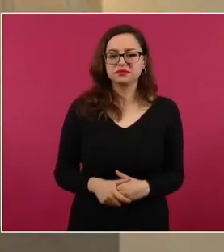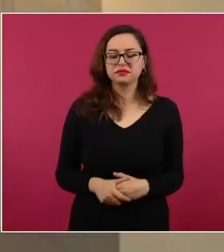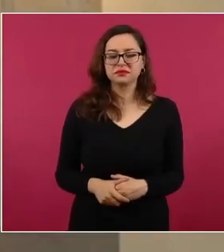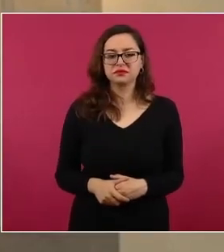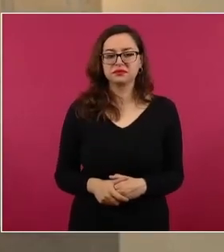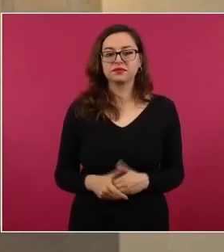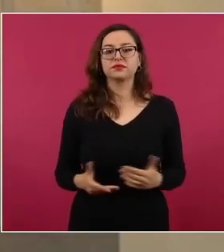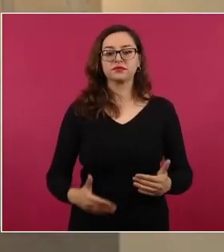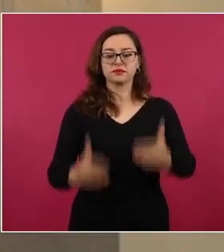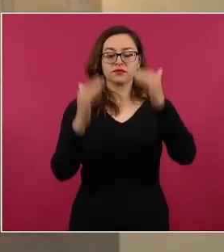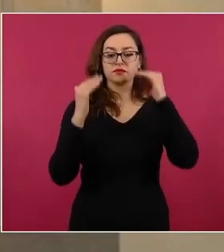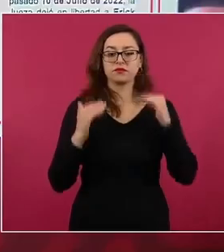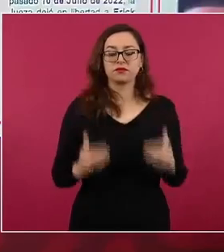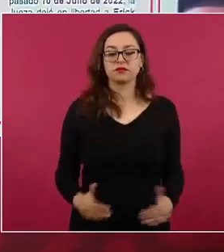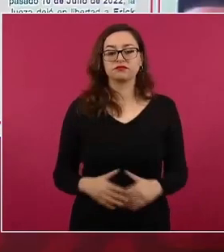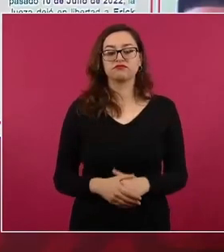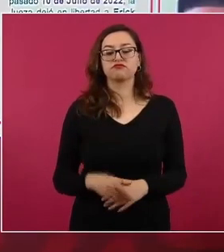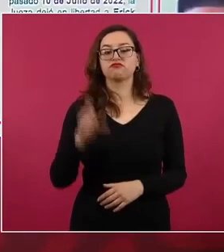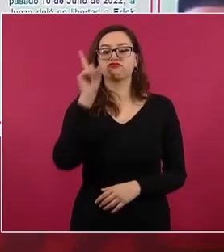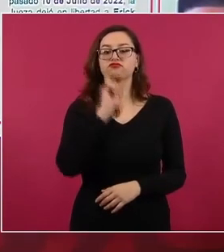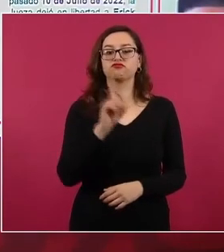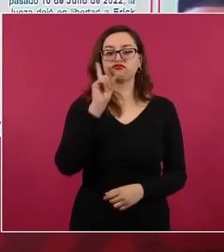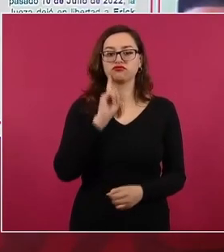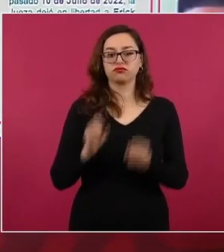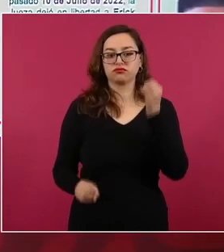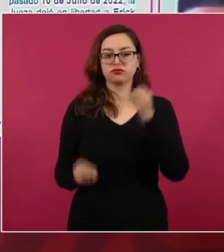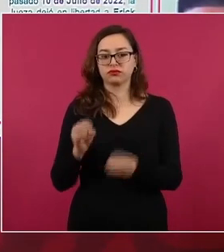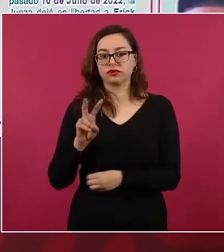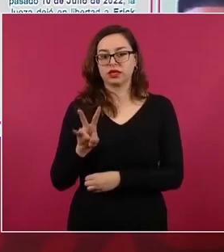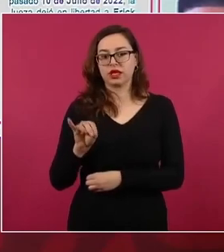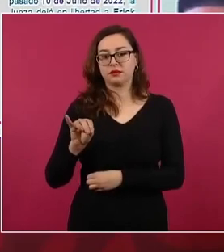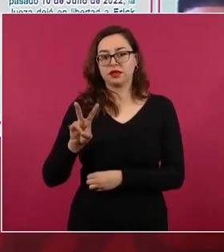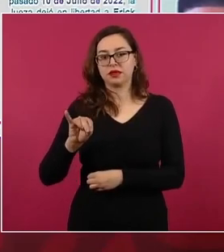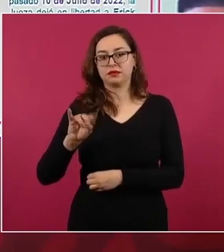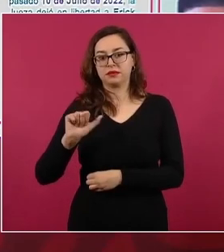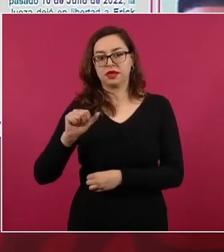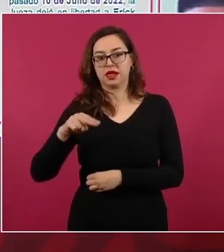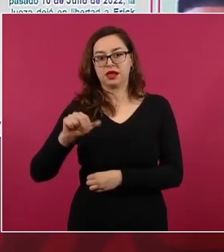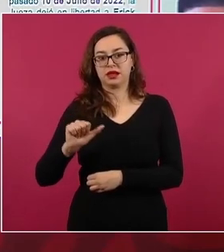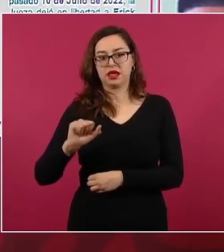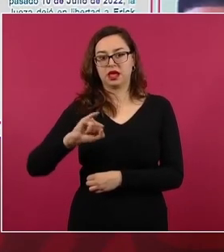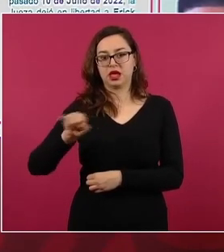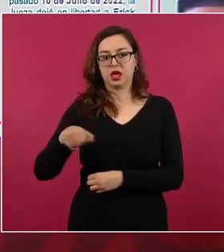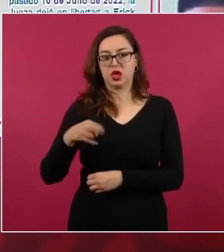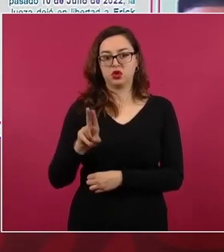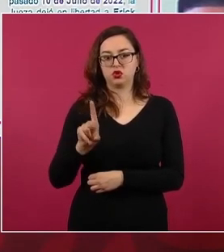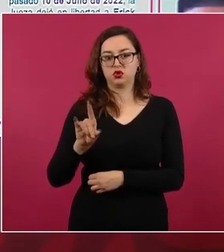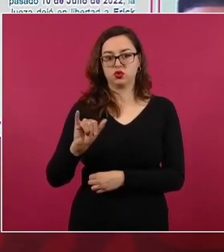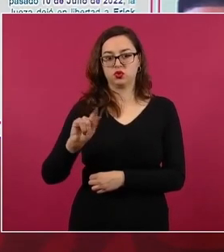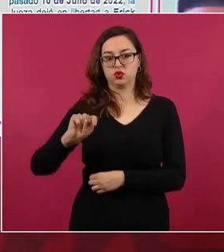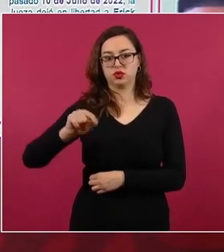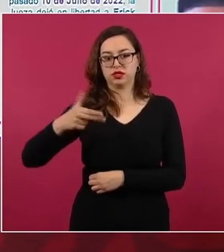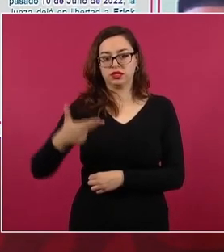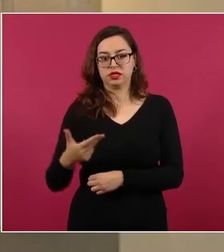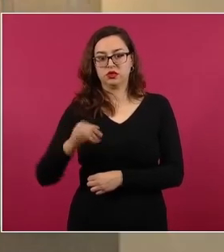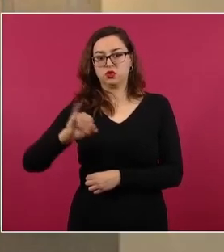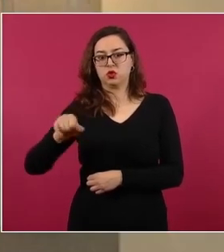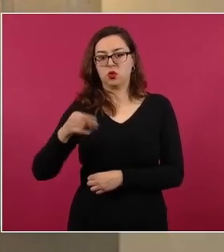de la juez Viviana Judith Juárez Vázquez, que está en Baja California,